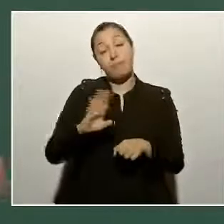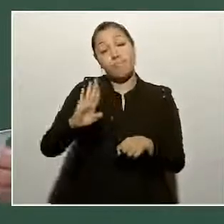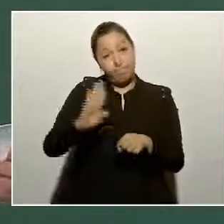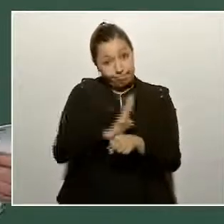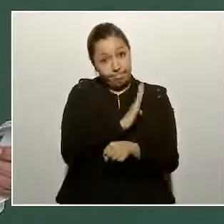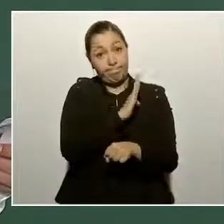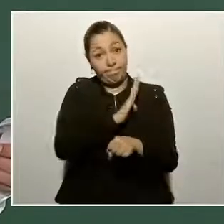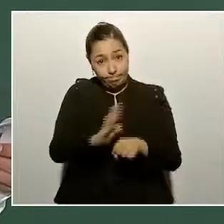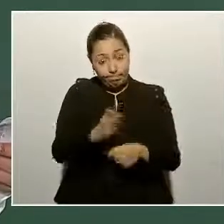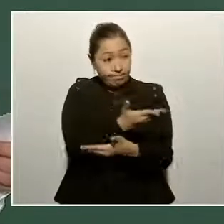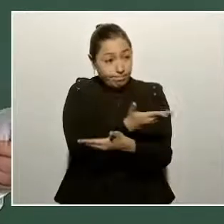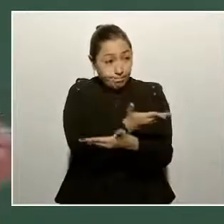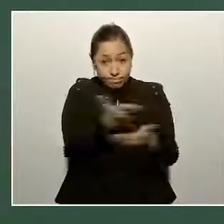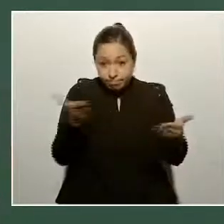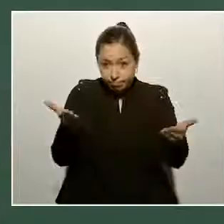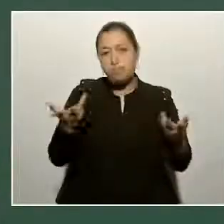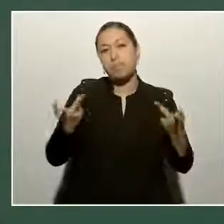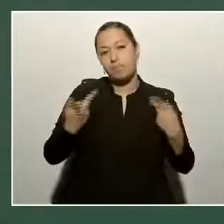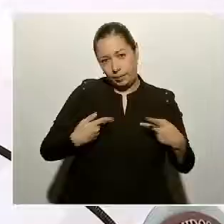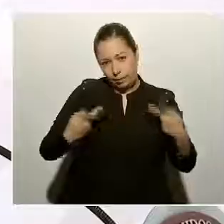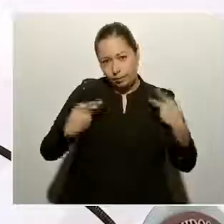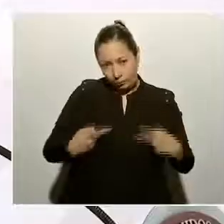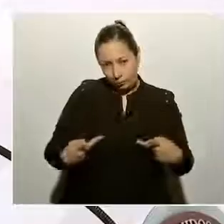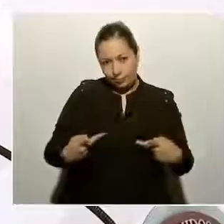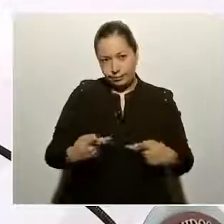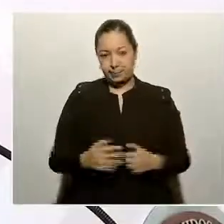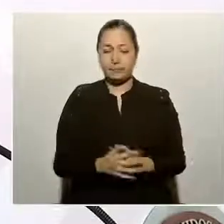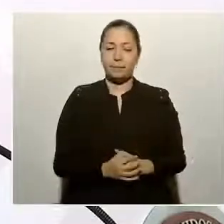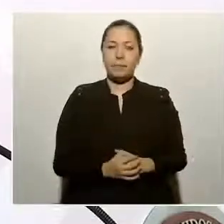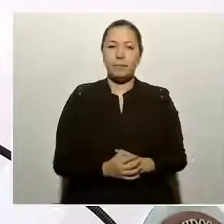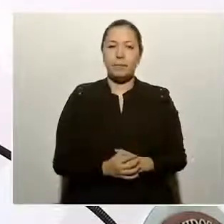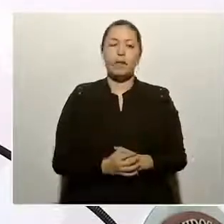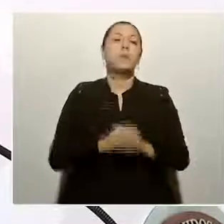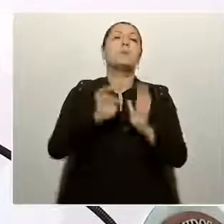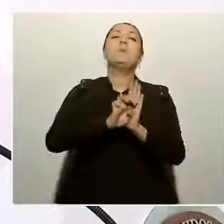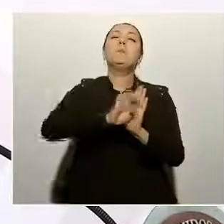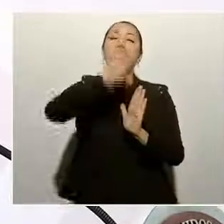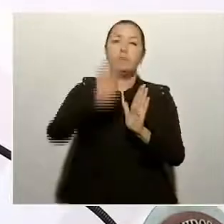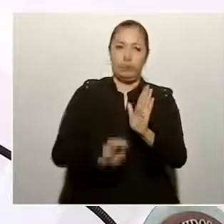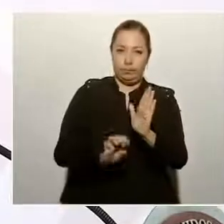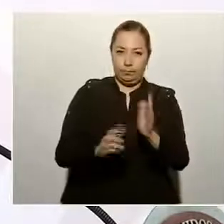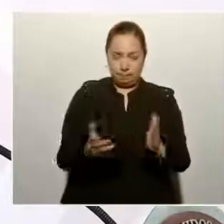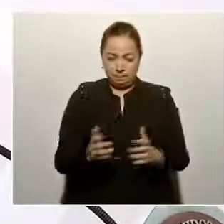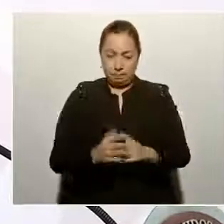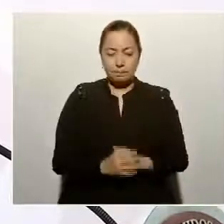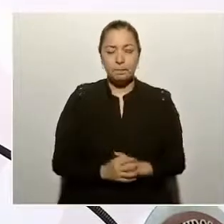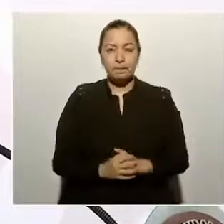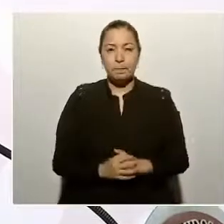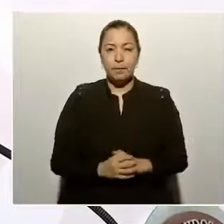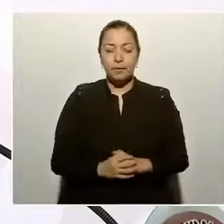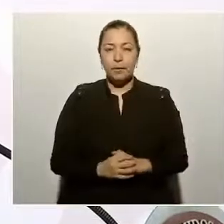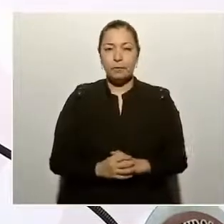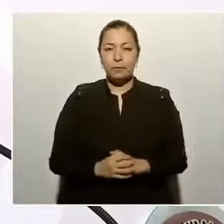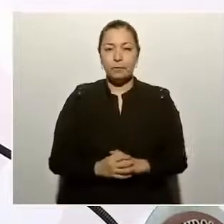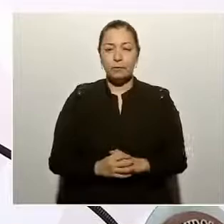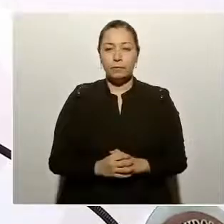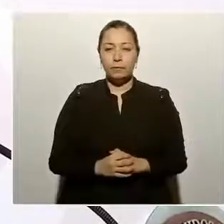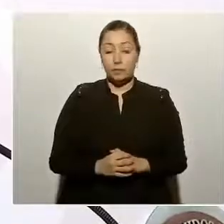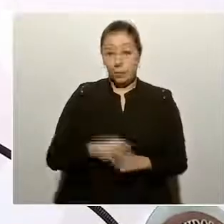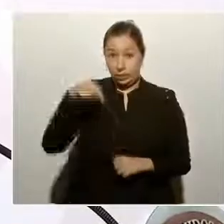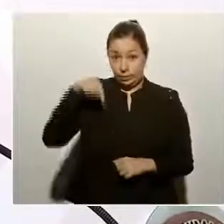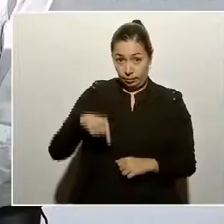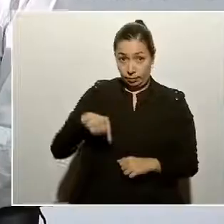del pueblo. Por ejemplo, en